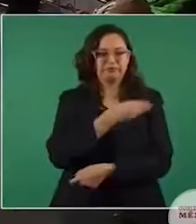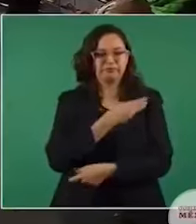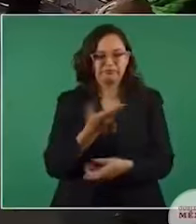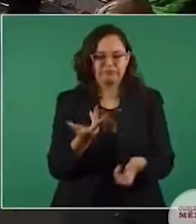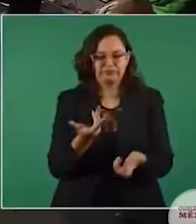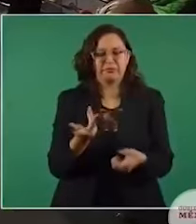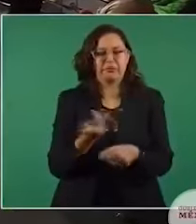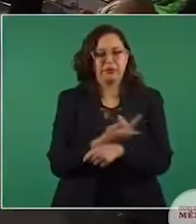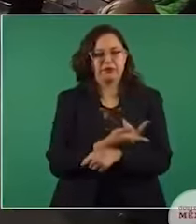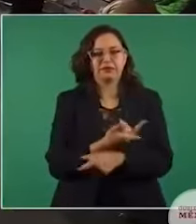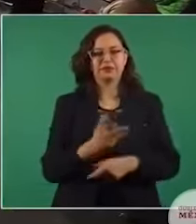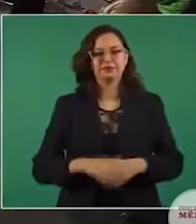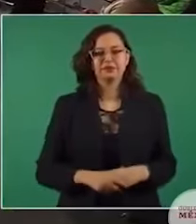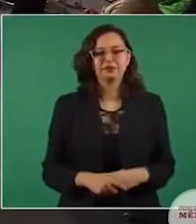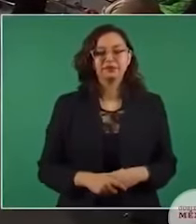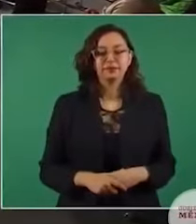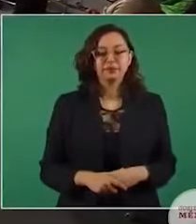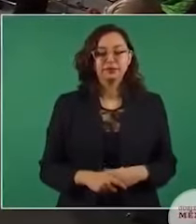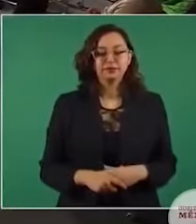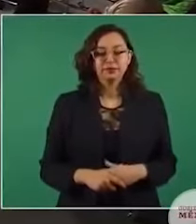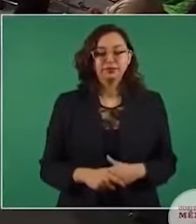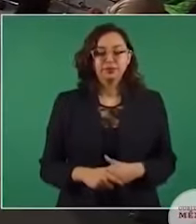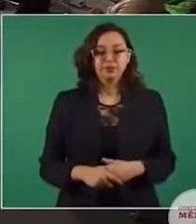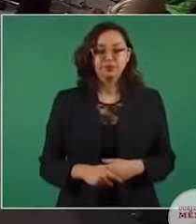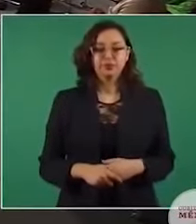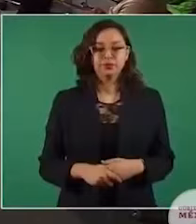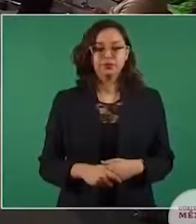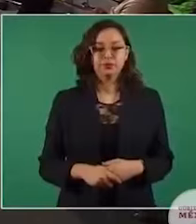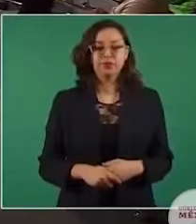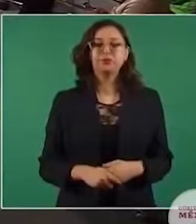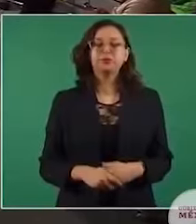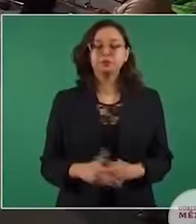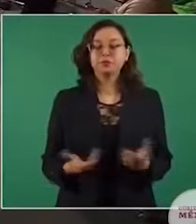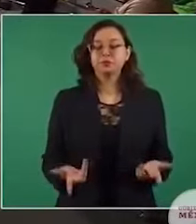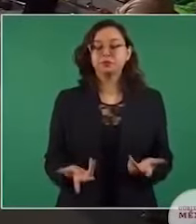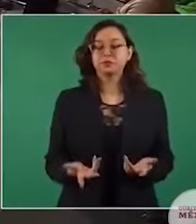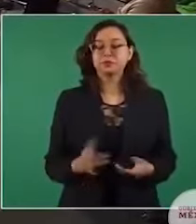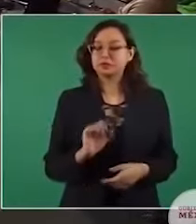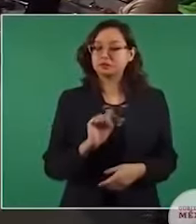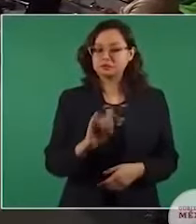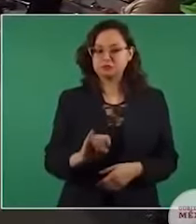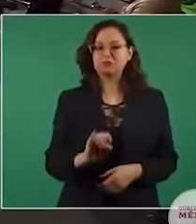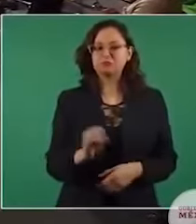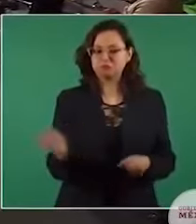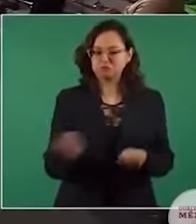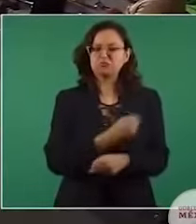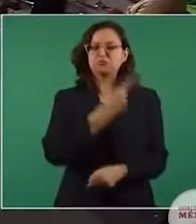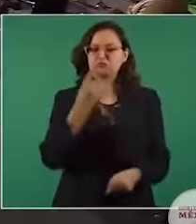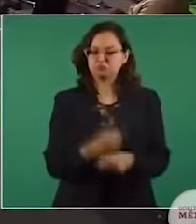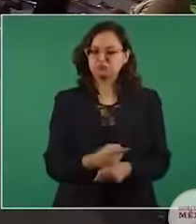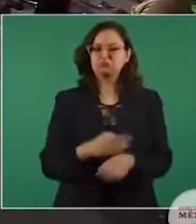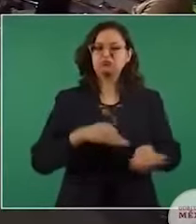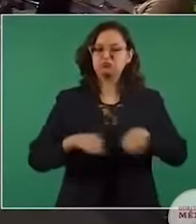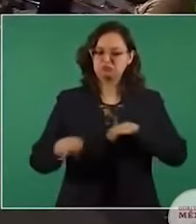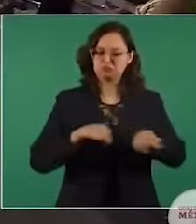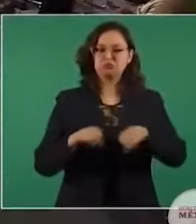Bueno, sobre lo primero, hay muchas posibilidades de empleo en